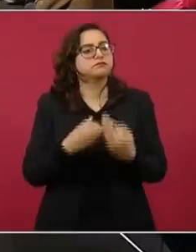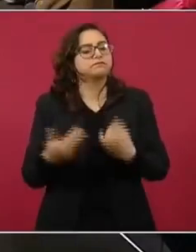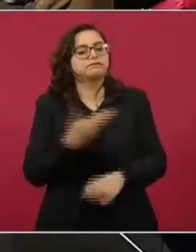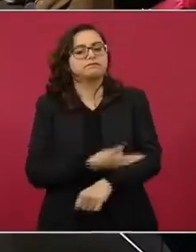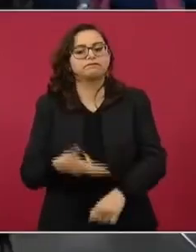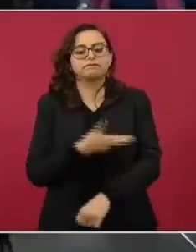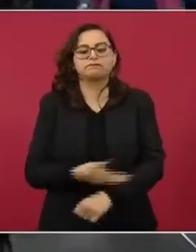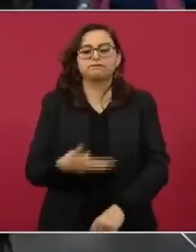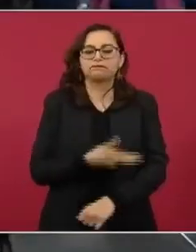los abrazo desde Puebla